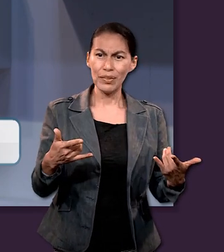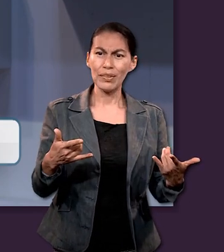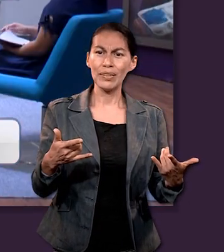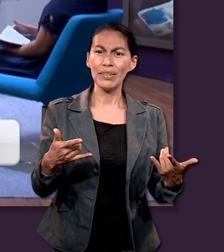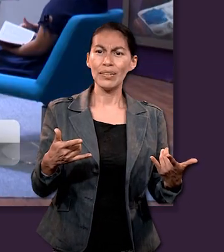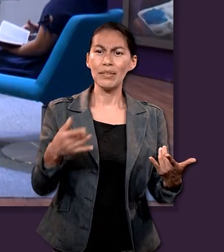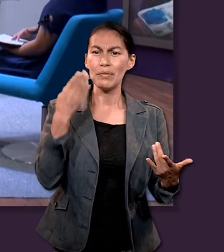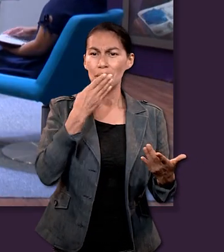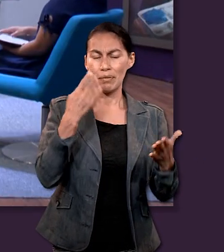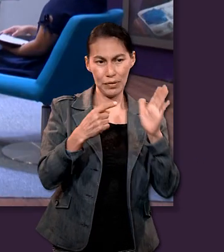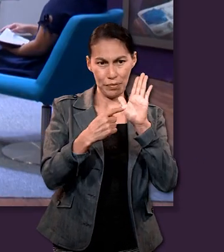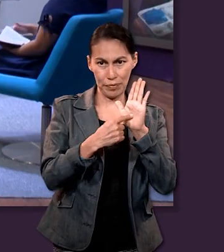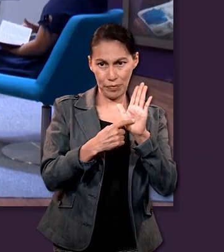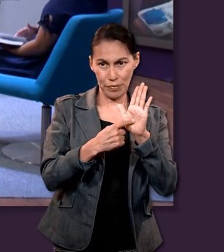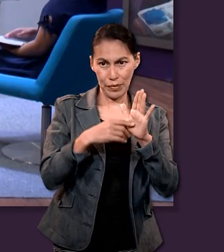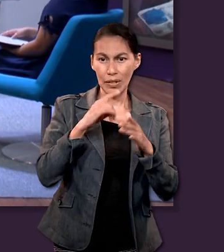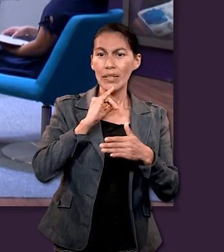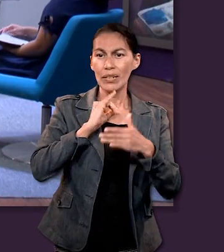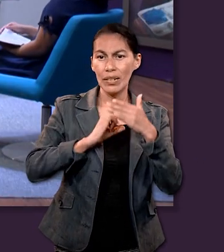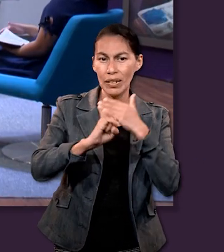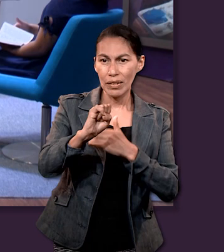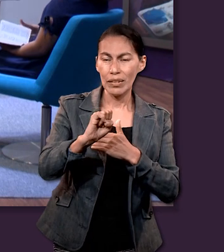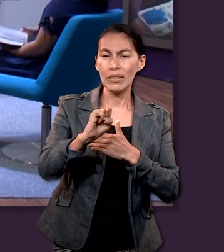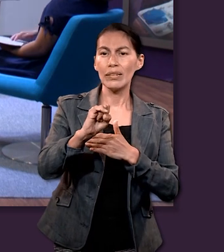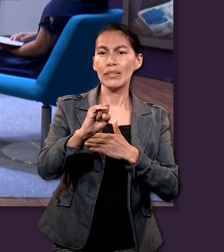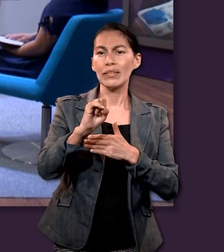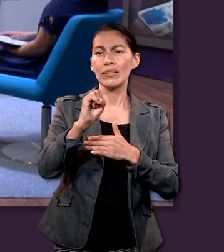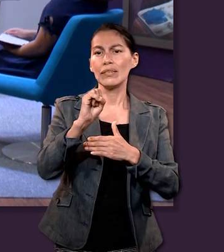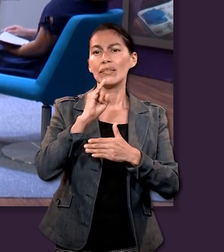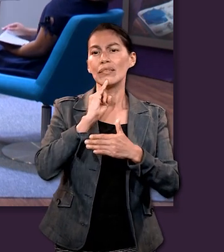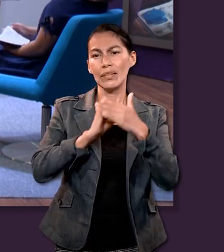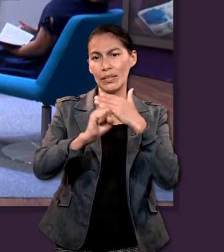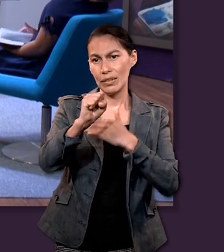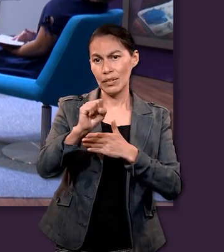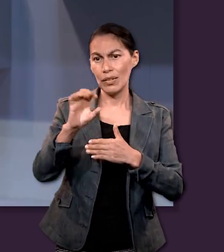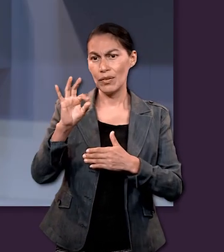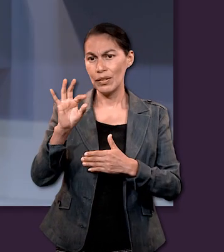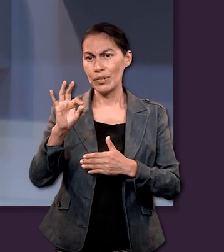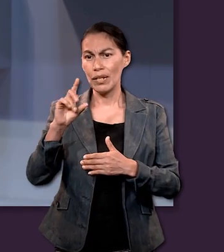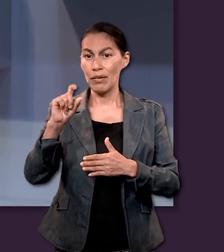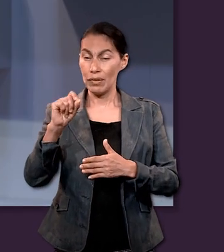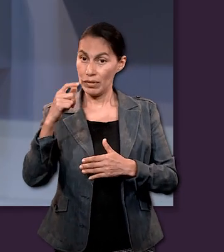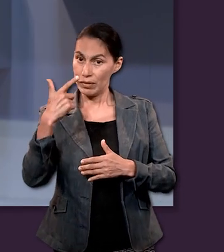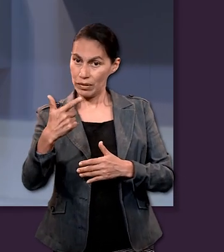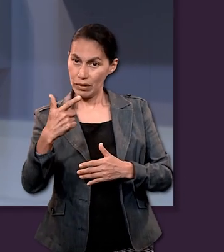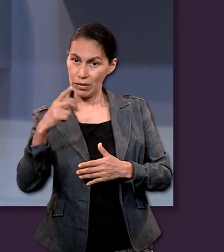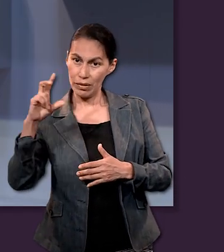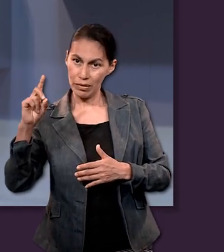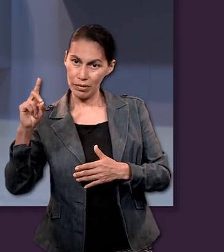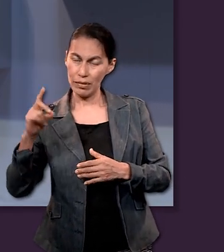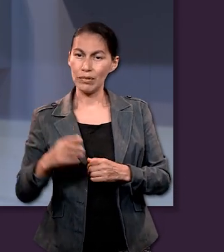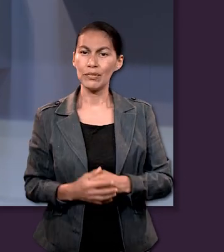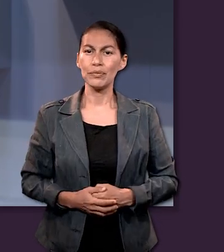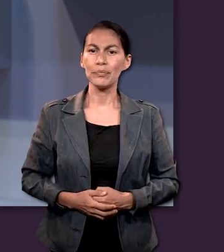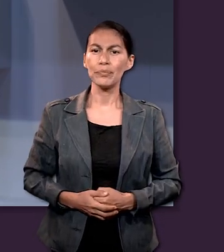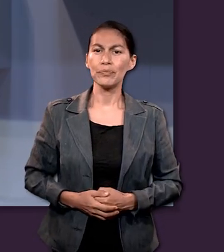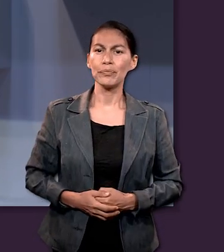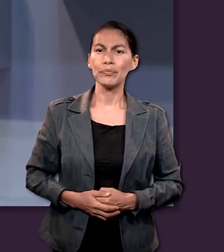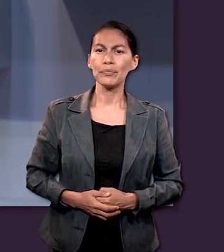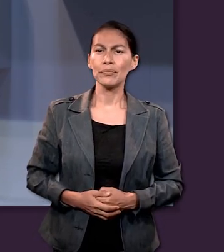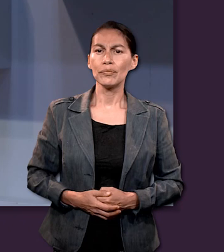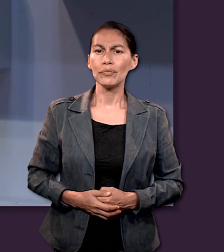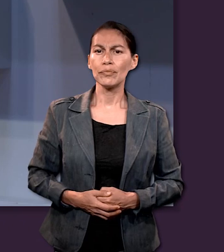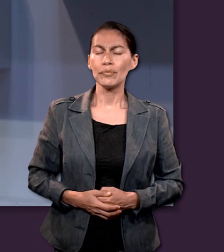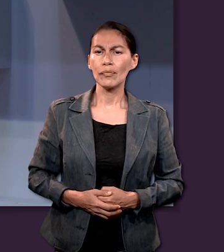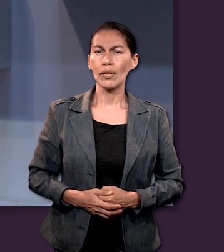que hablando un poquito en general es cuando el pueblo de Israel se encontraba en Babilonia y habían sido exiliados por